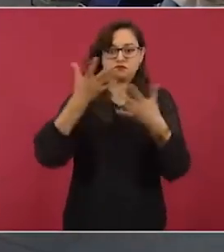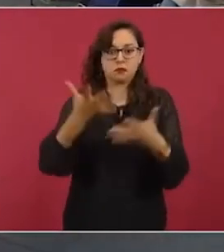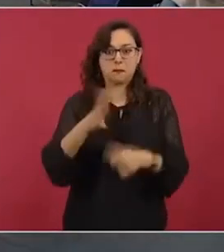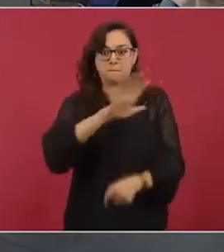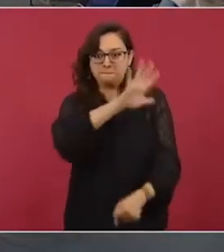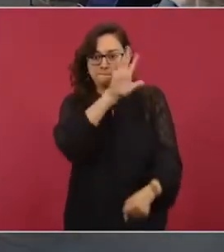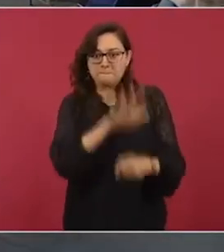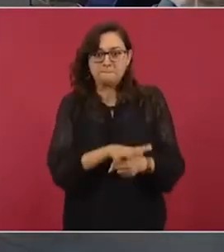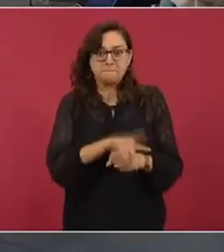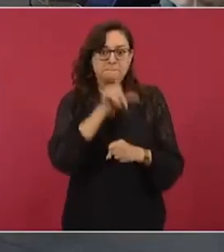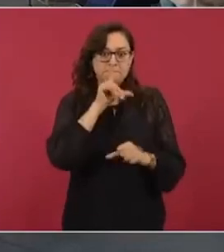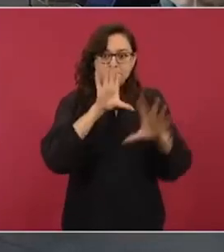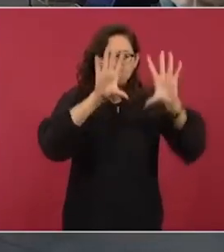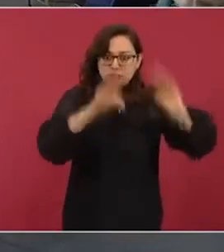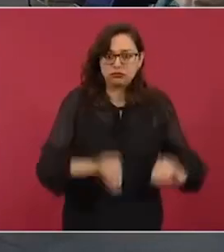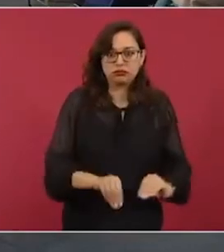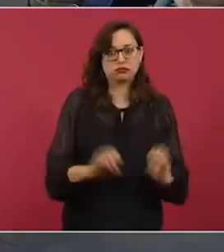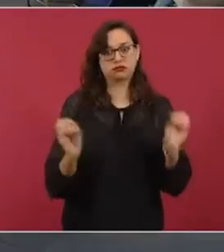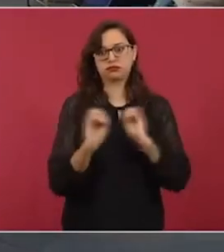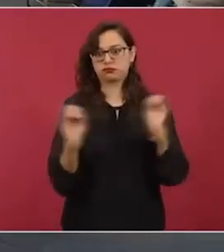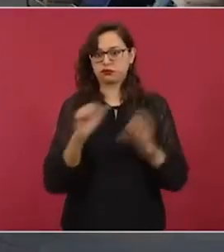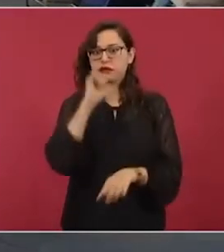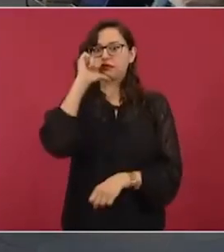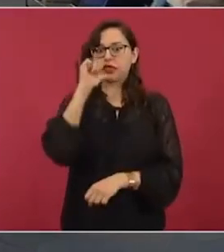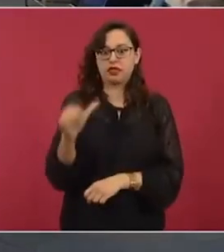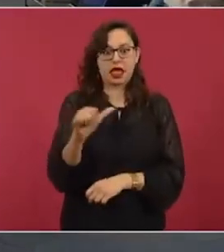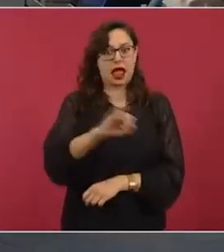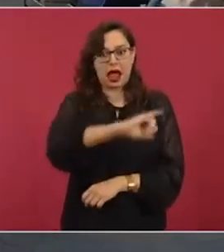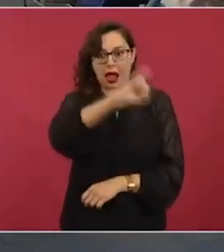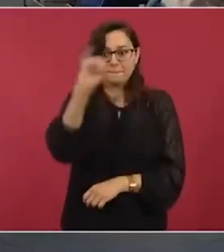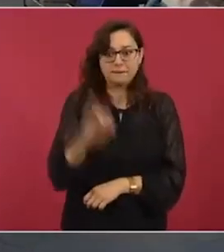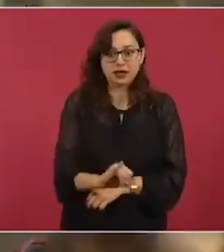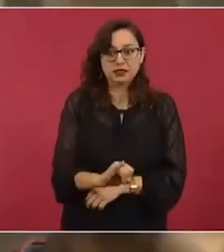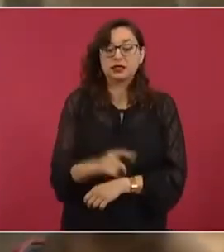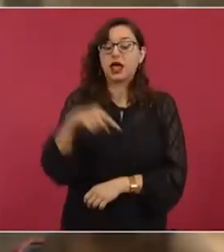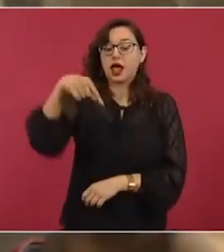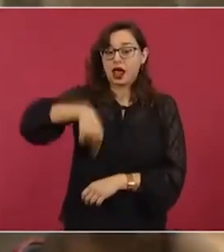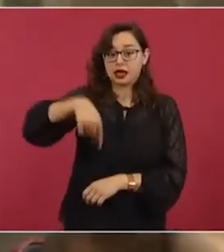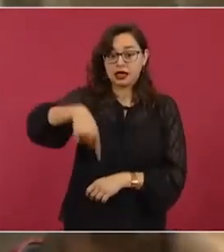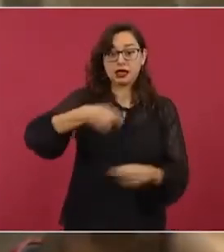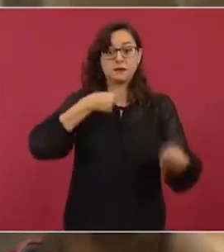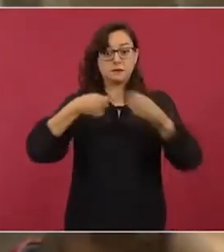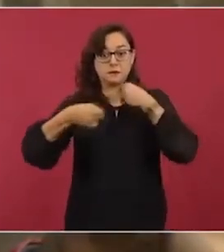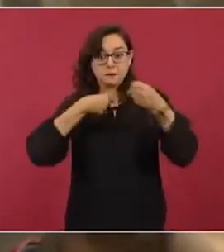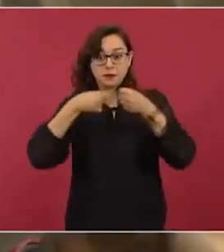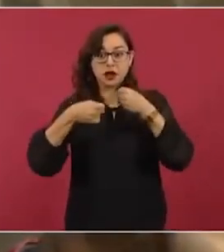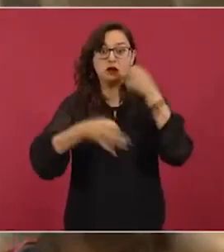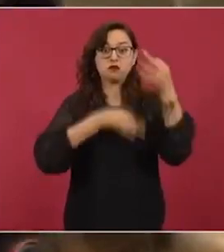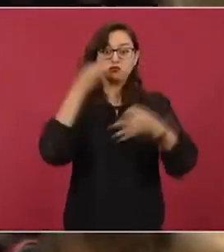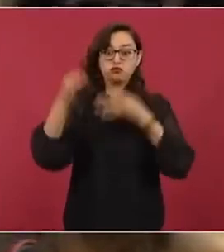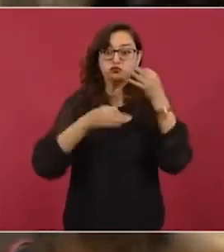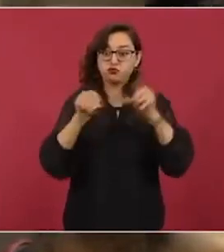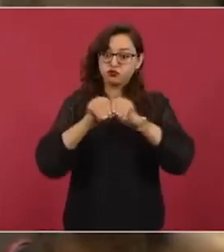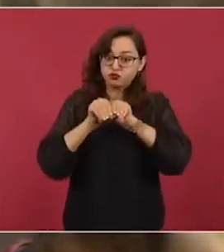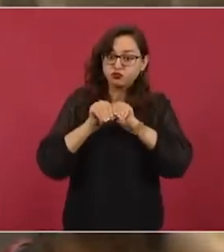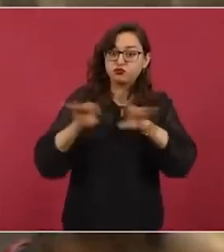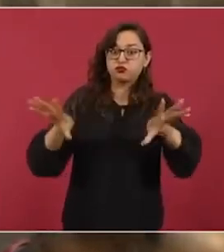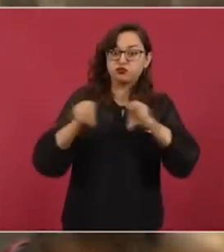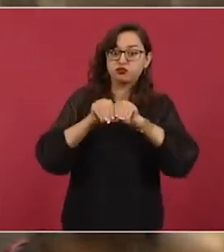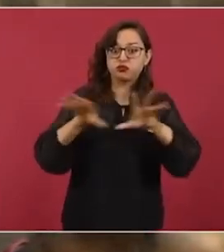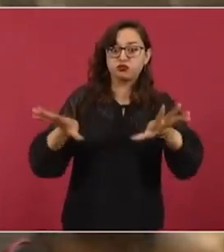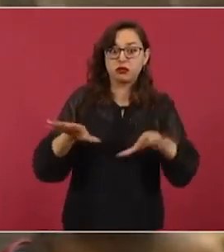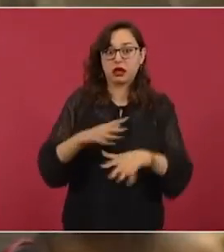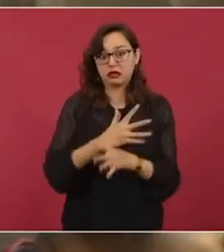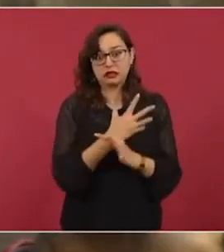comunicación. En este mismo espacio se ha hablado de periodistas y se ha mencionado medios como los que acaba usted de nombrar que